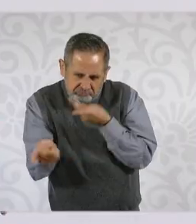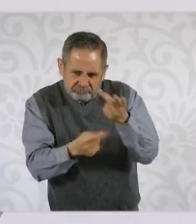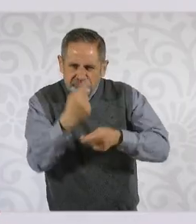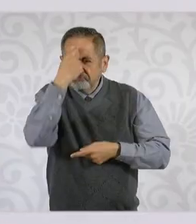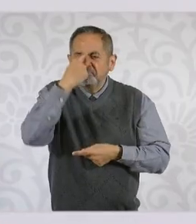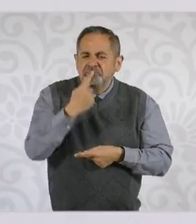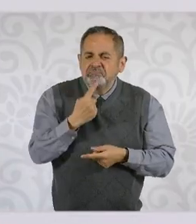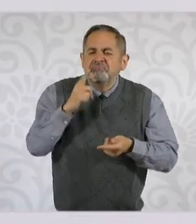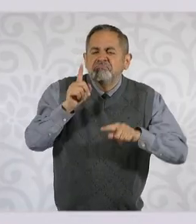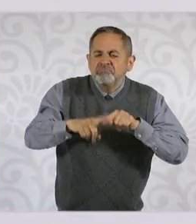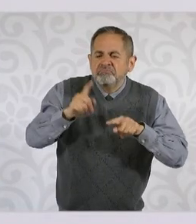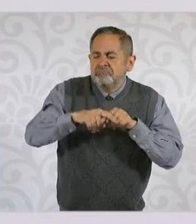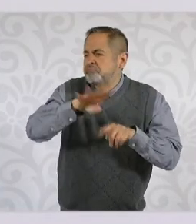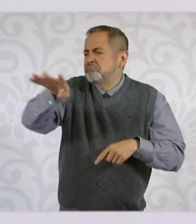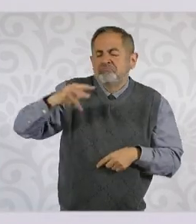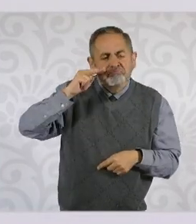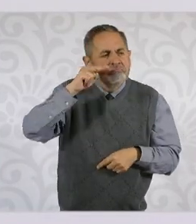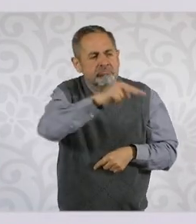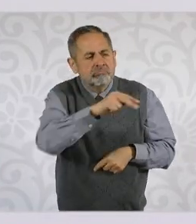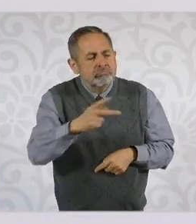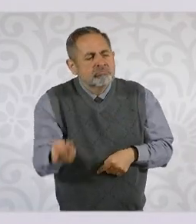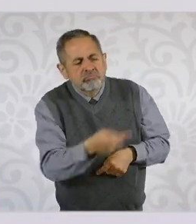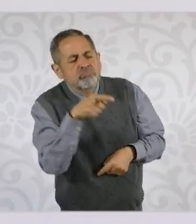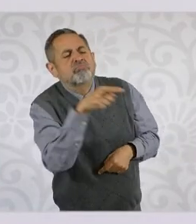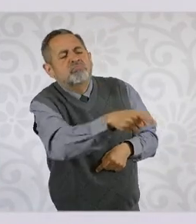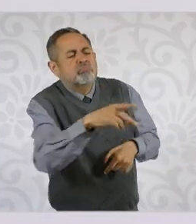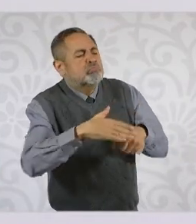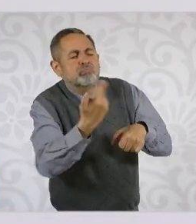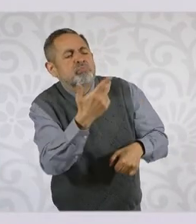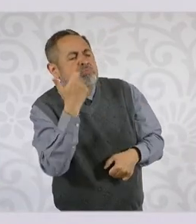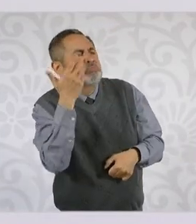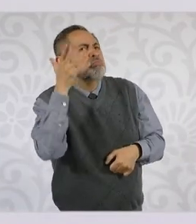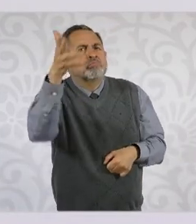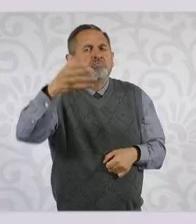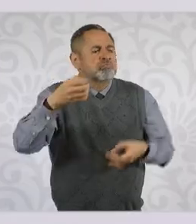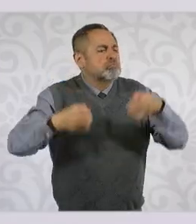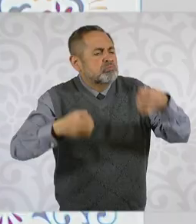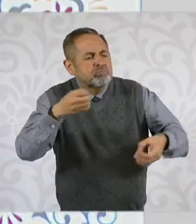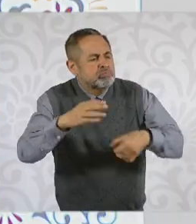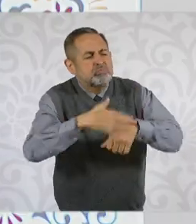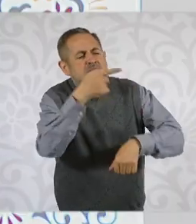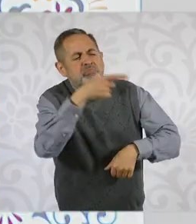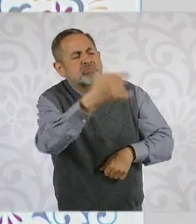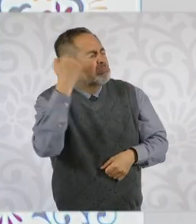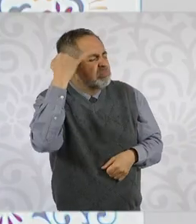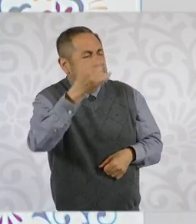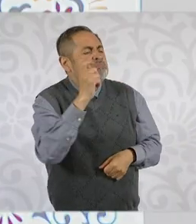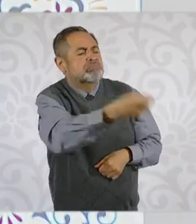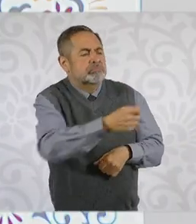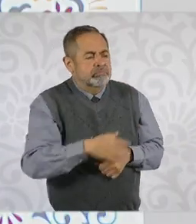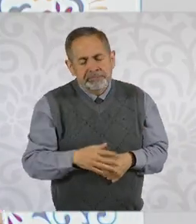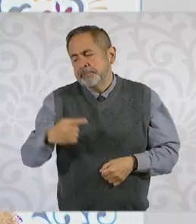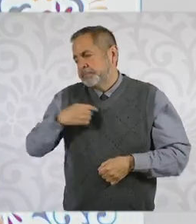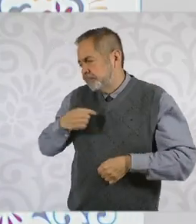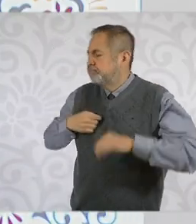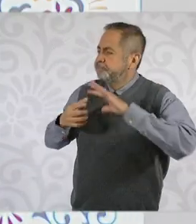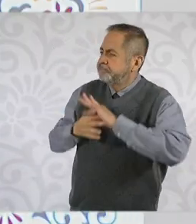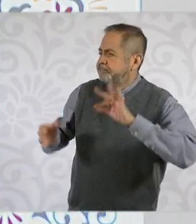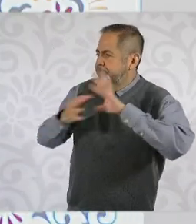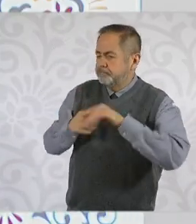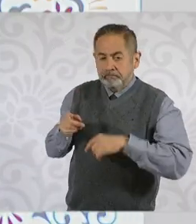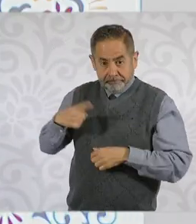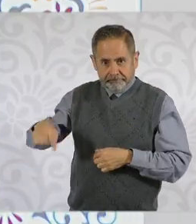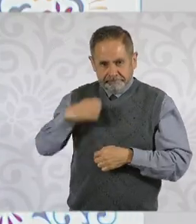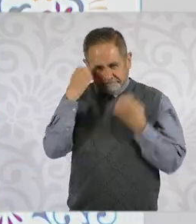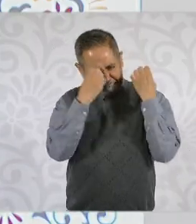veamos, por qué se quieren inscribir, cuáles son sus criterios. Y después de